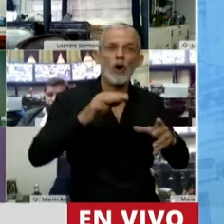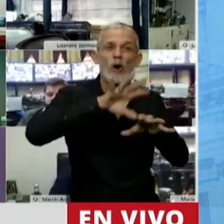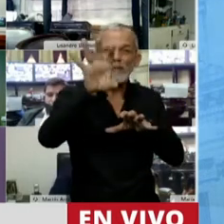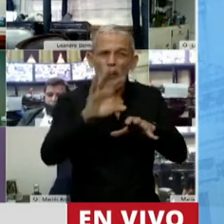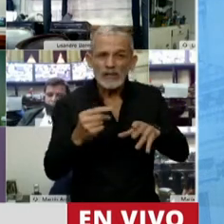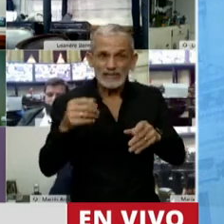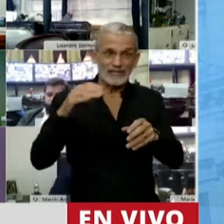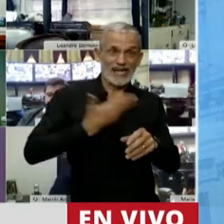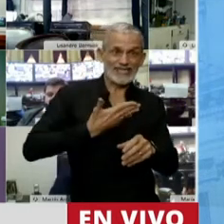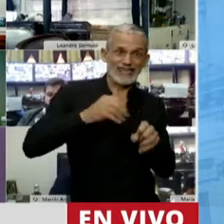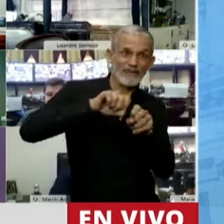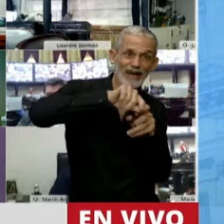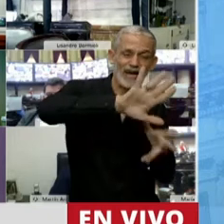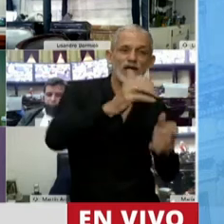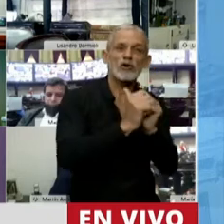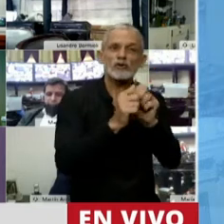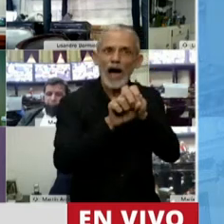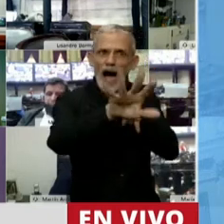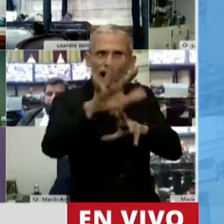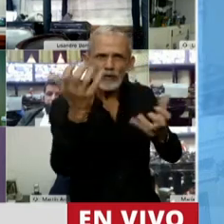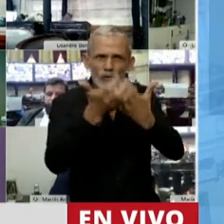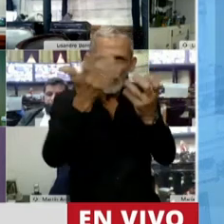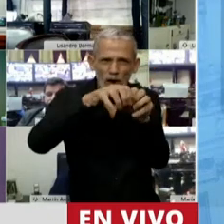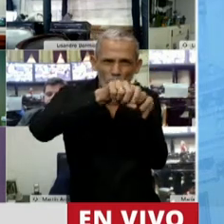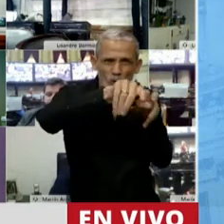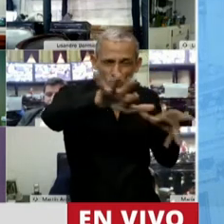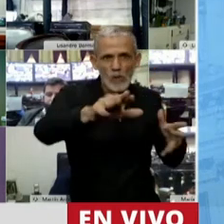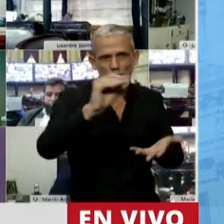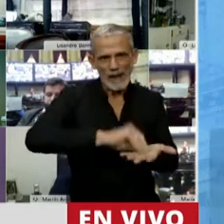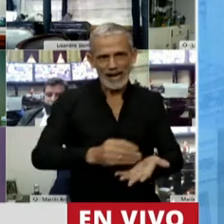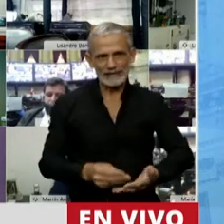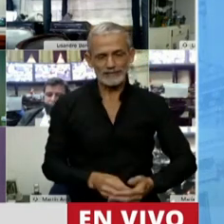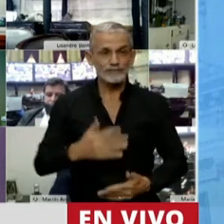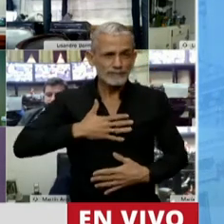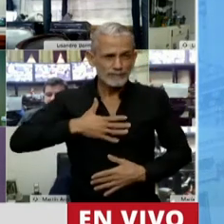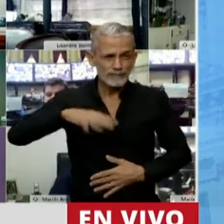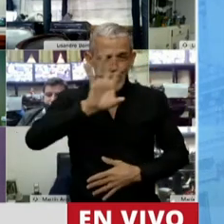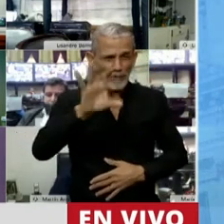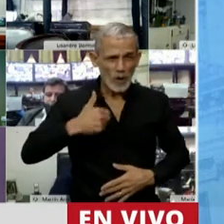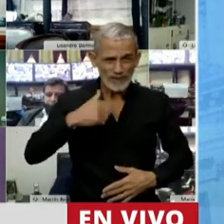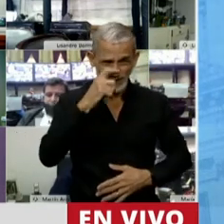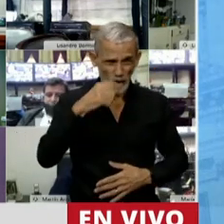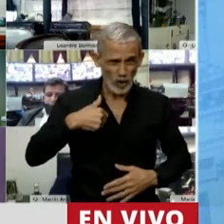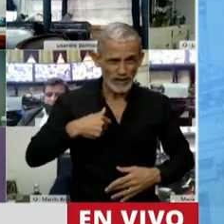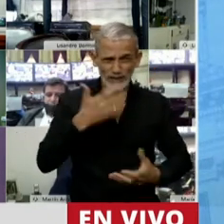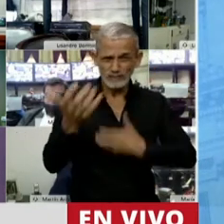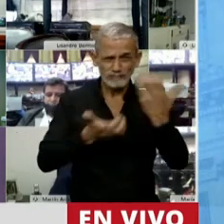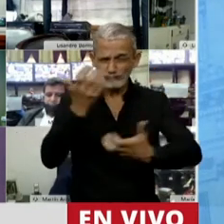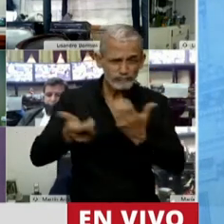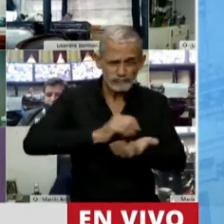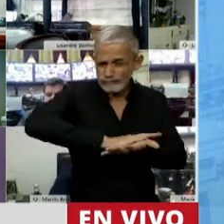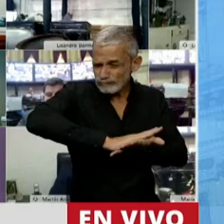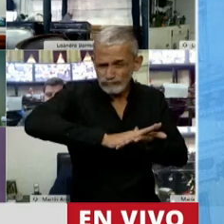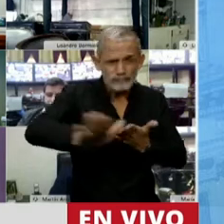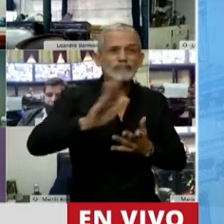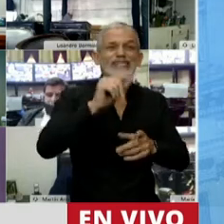provincia de Santa Fe, en la ciudad de Rosario, etc. Este es el tema. En el caso de mi provincia, se quemaron setecientas mil